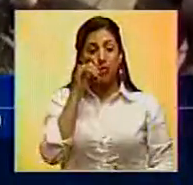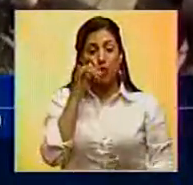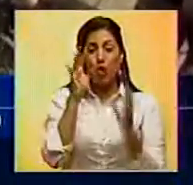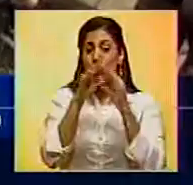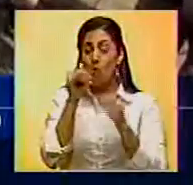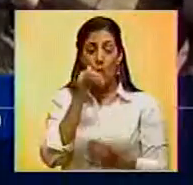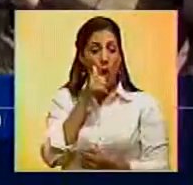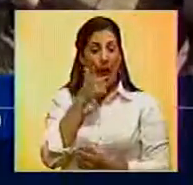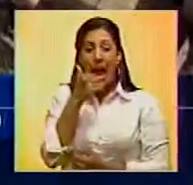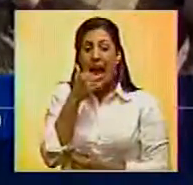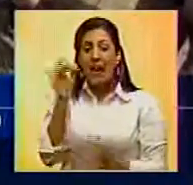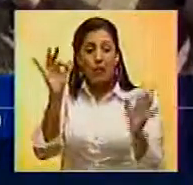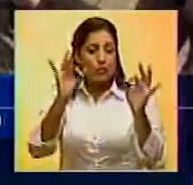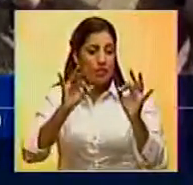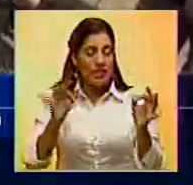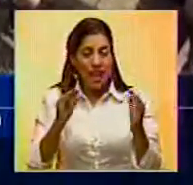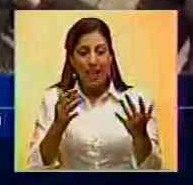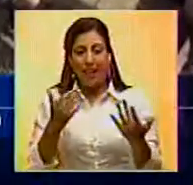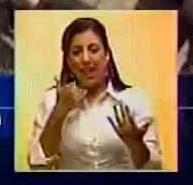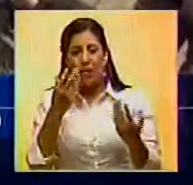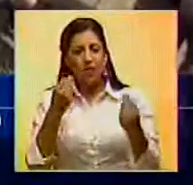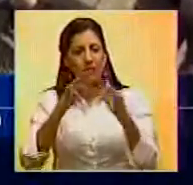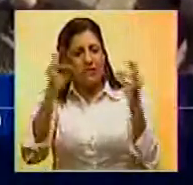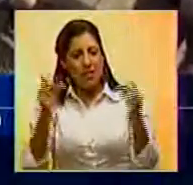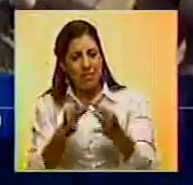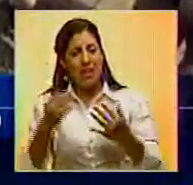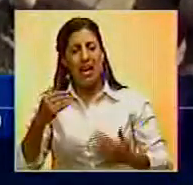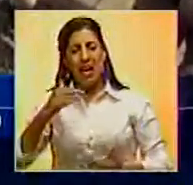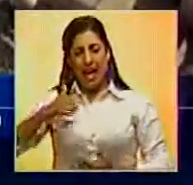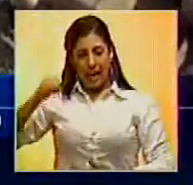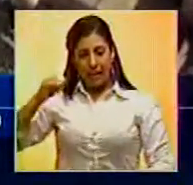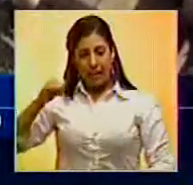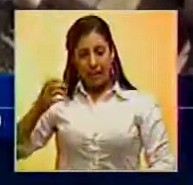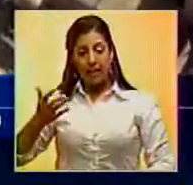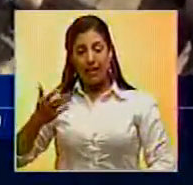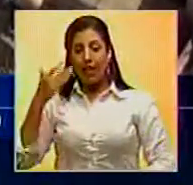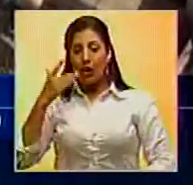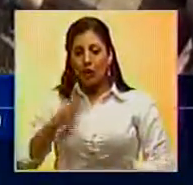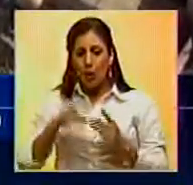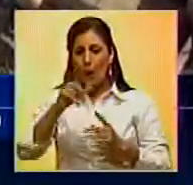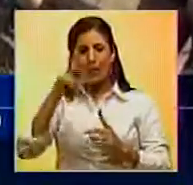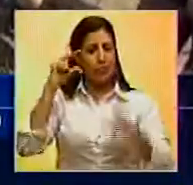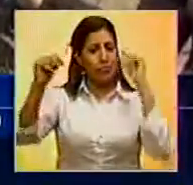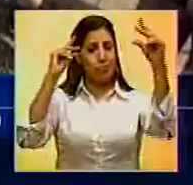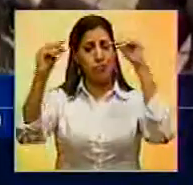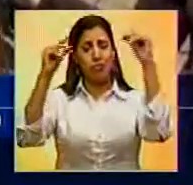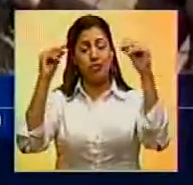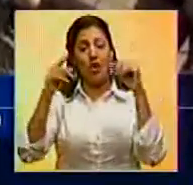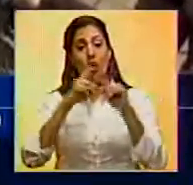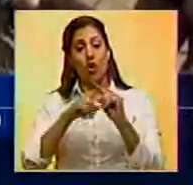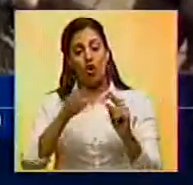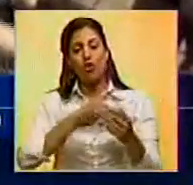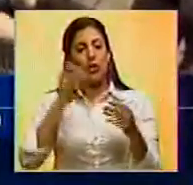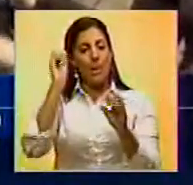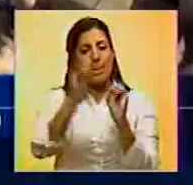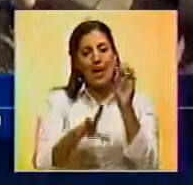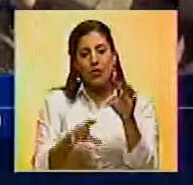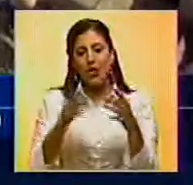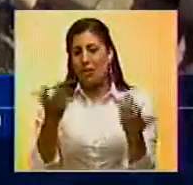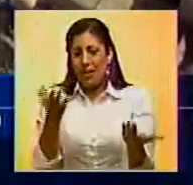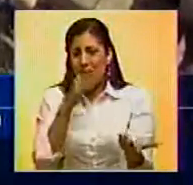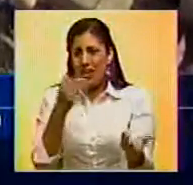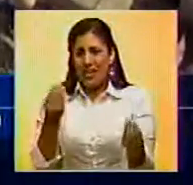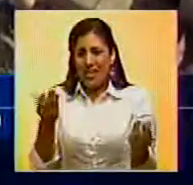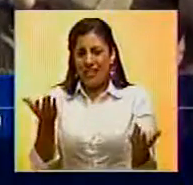ver no quedamos absolutamente sin nada. Vemos mucha familia aquí atrás, mire todos se tuvieron que ir, el resto lo tuvimos que votar porque qué